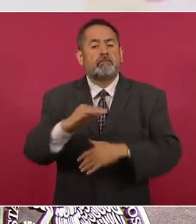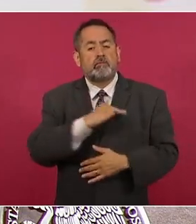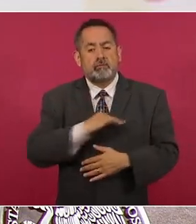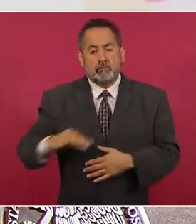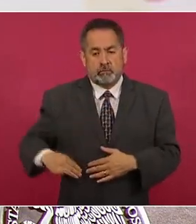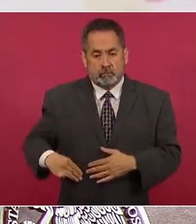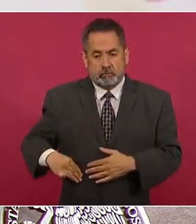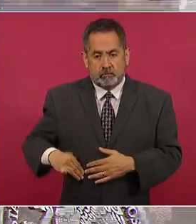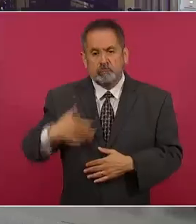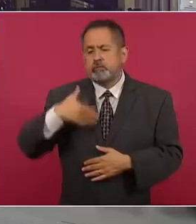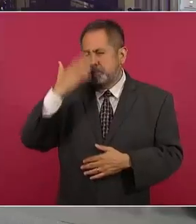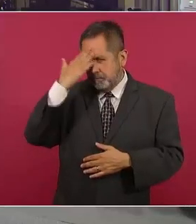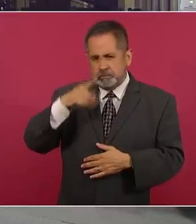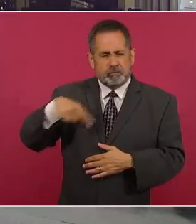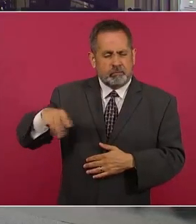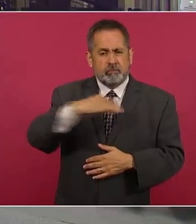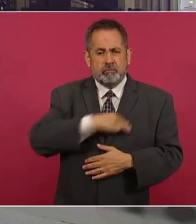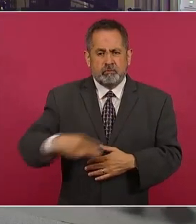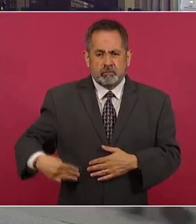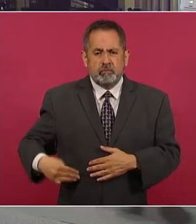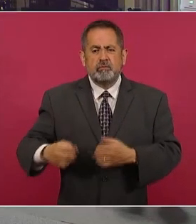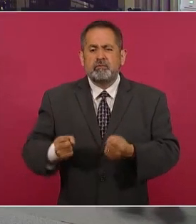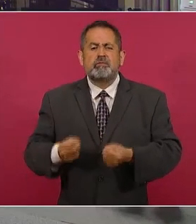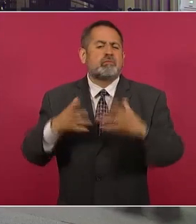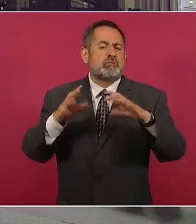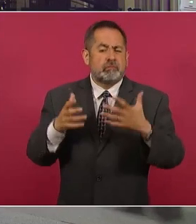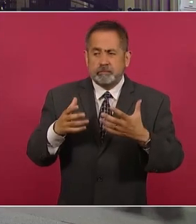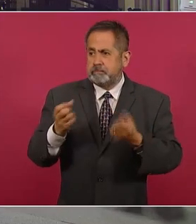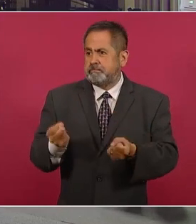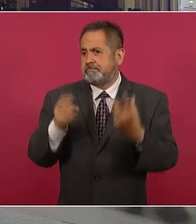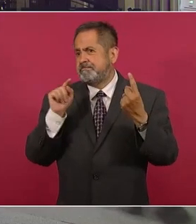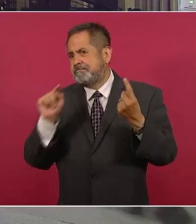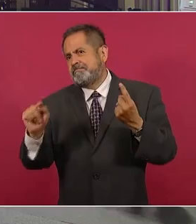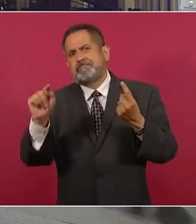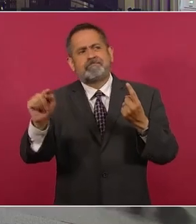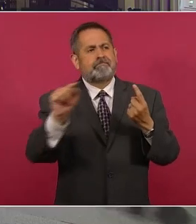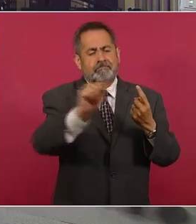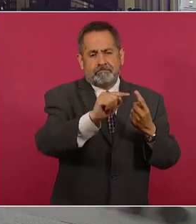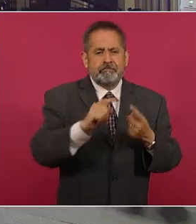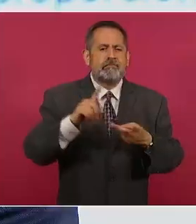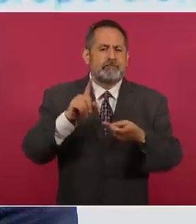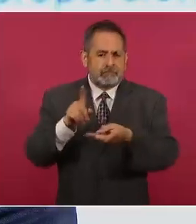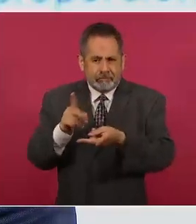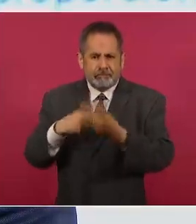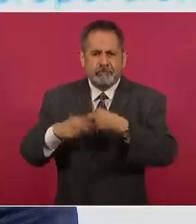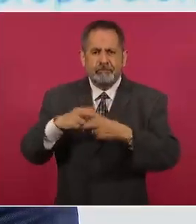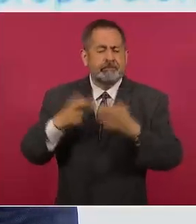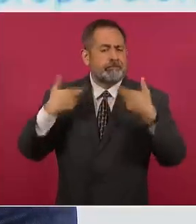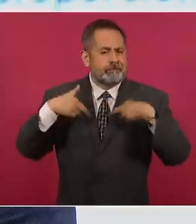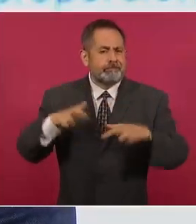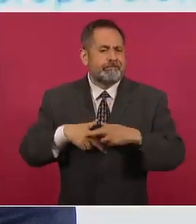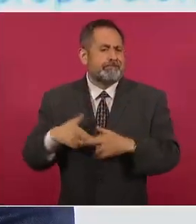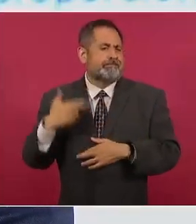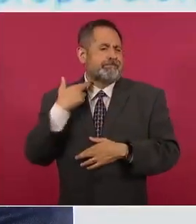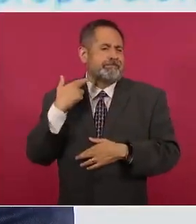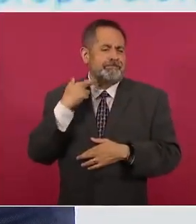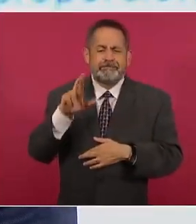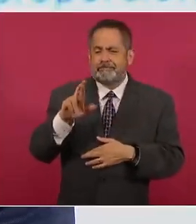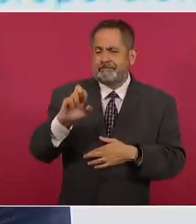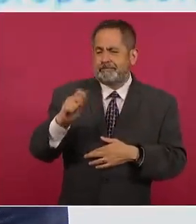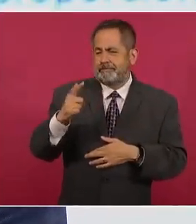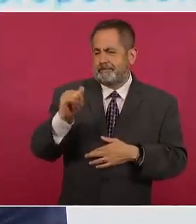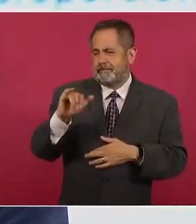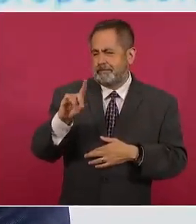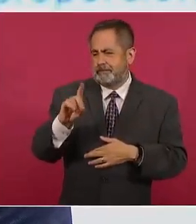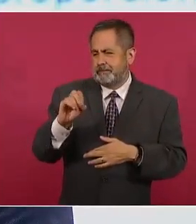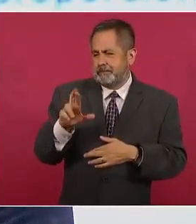municipios del país tienen un número muy grande de representantes, de regidores y aquí también se